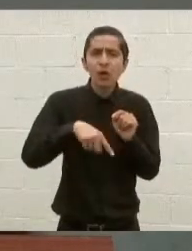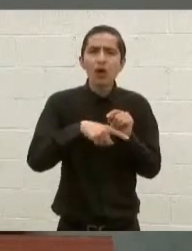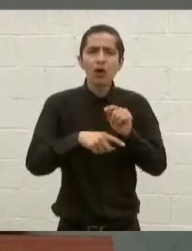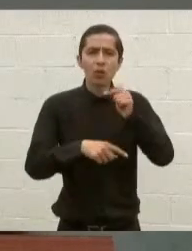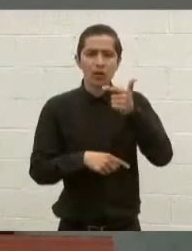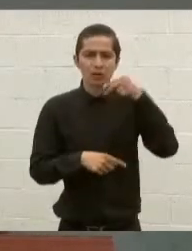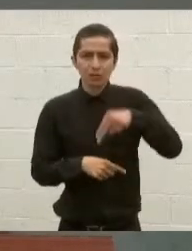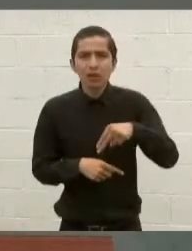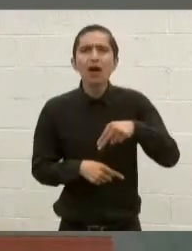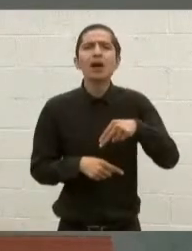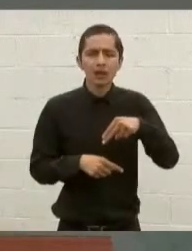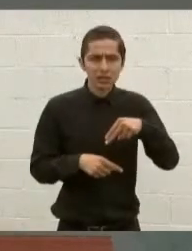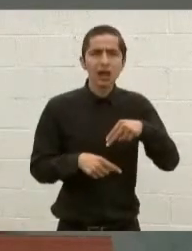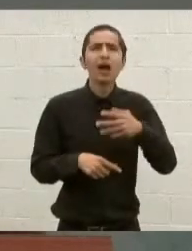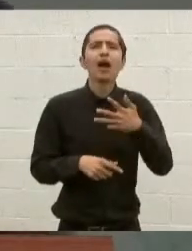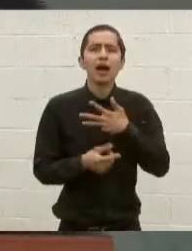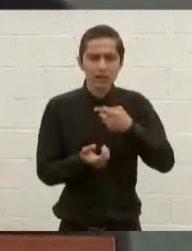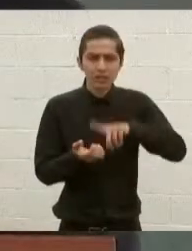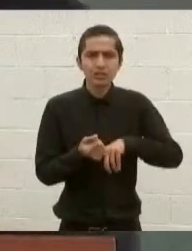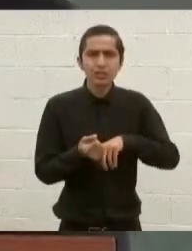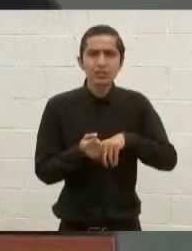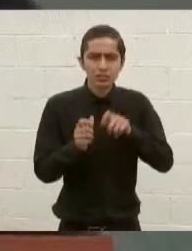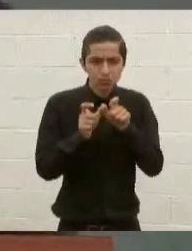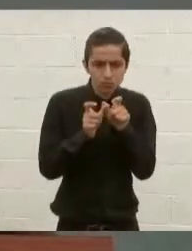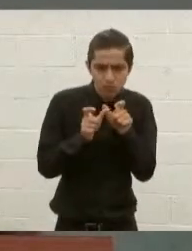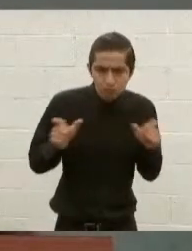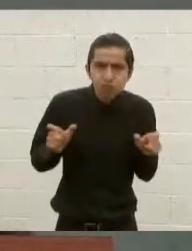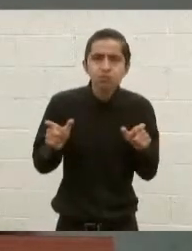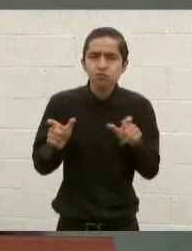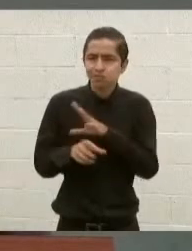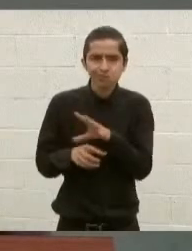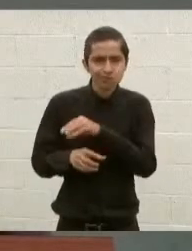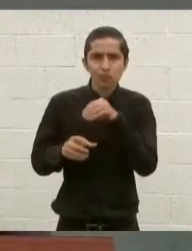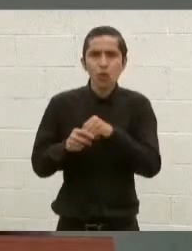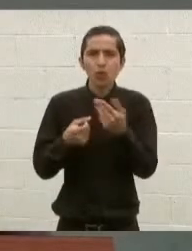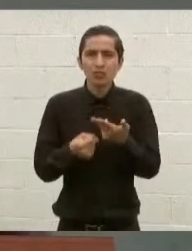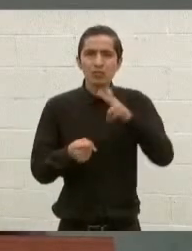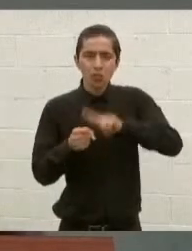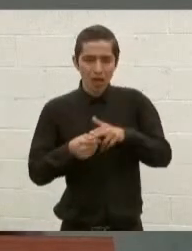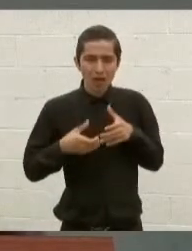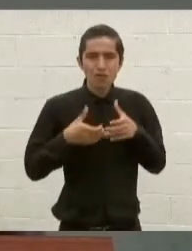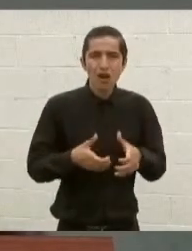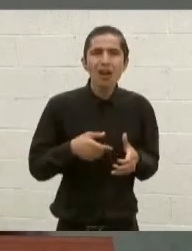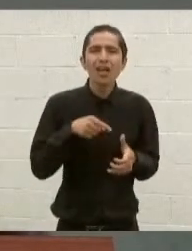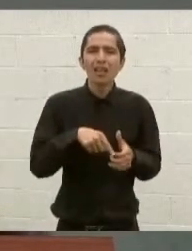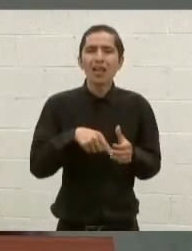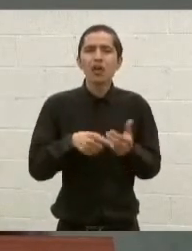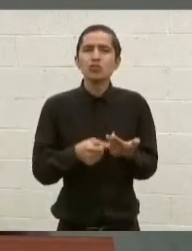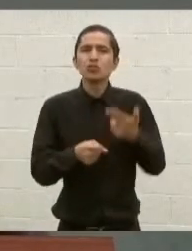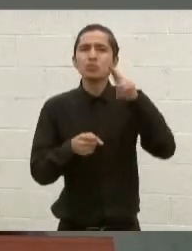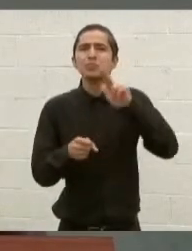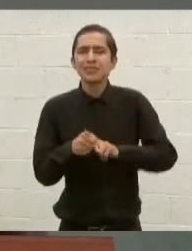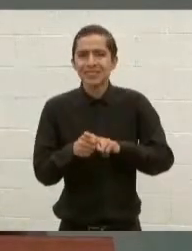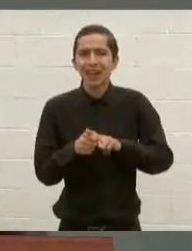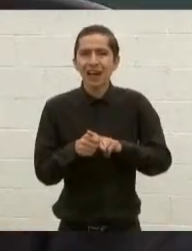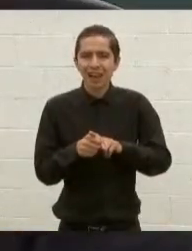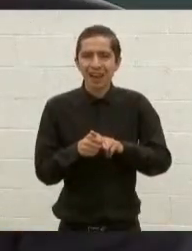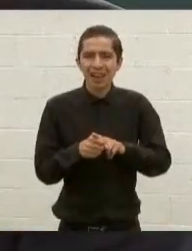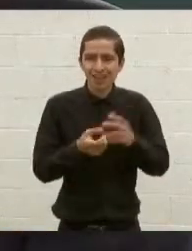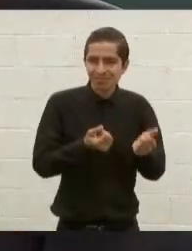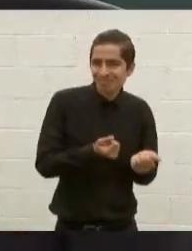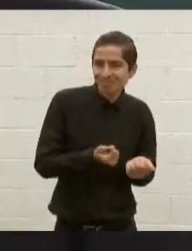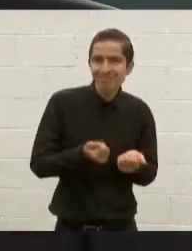se encuentra proporcionando seguridad periférica al hospital médica, al hospital en el que